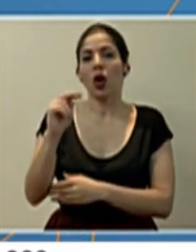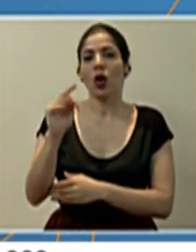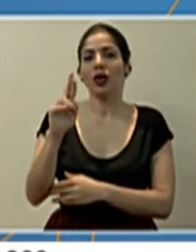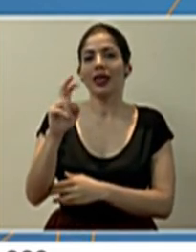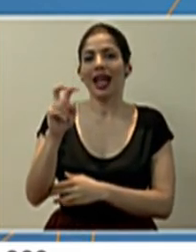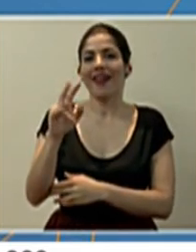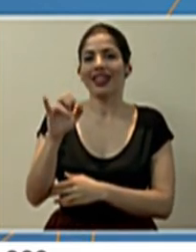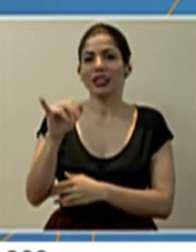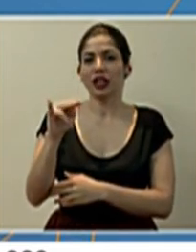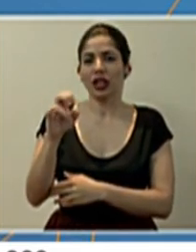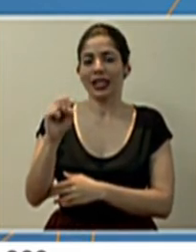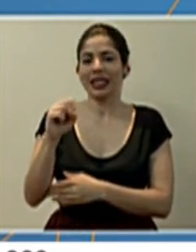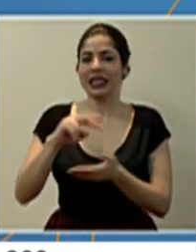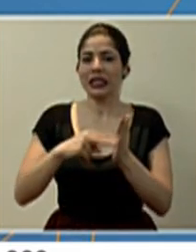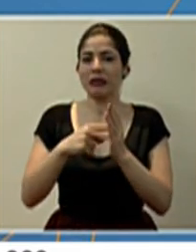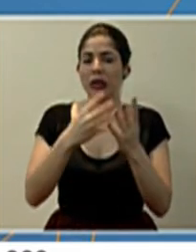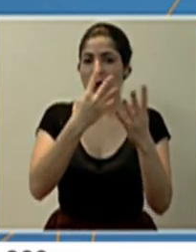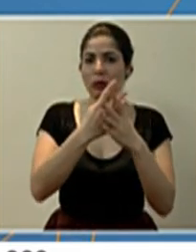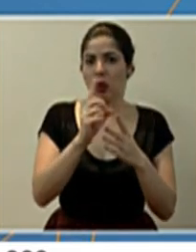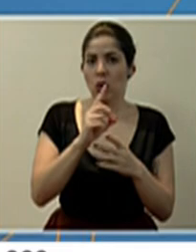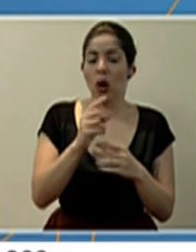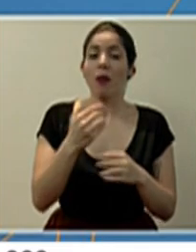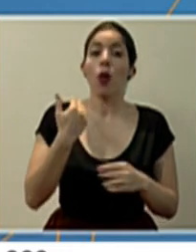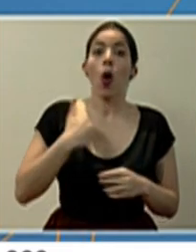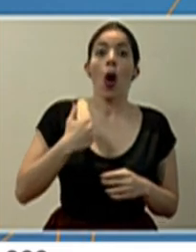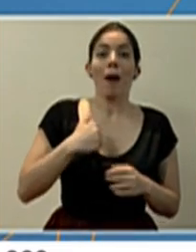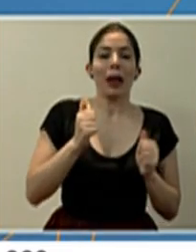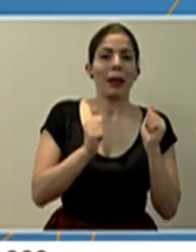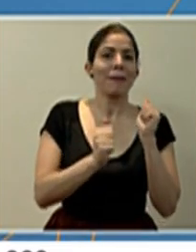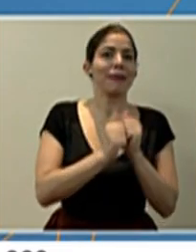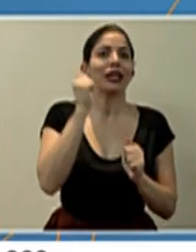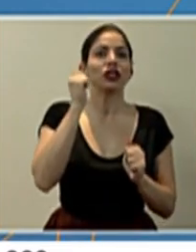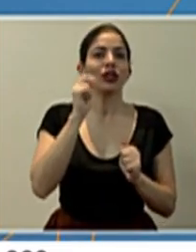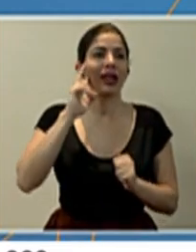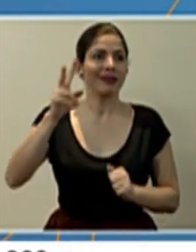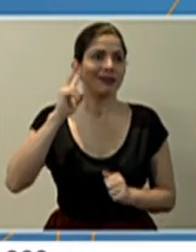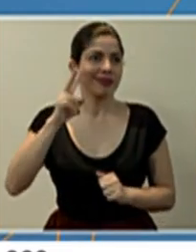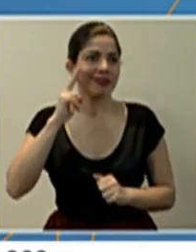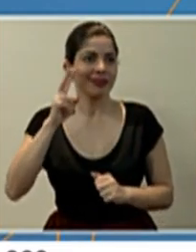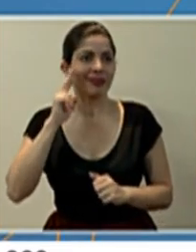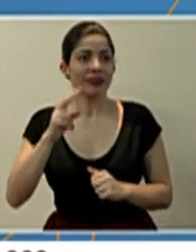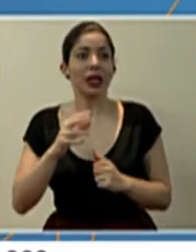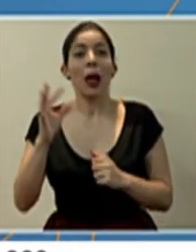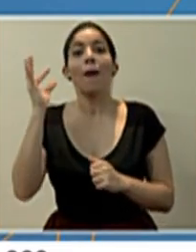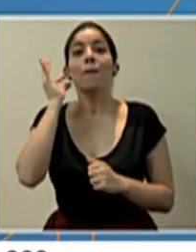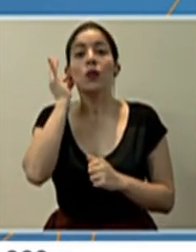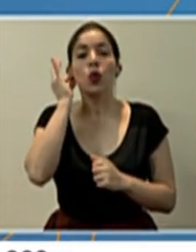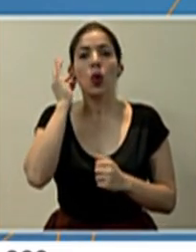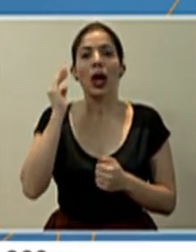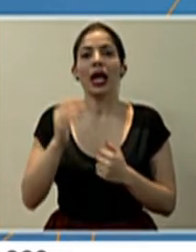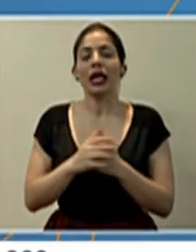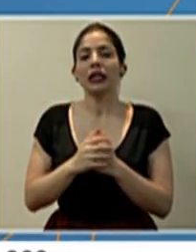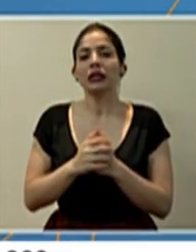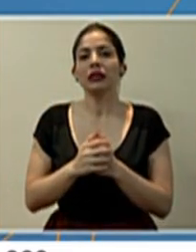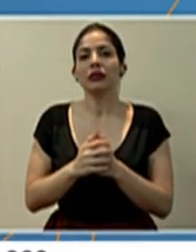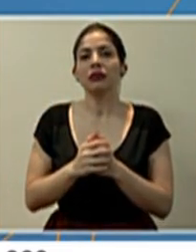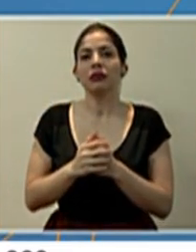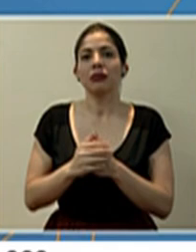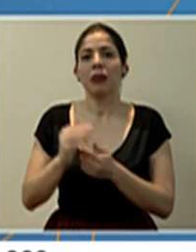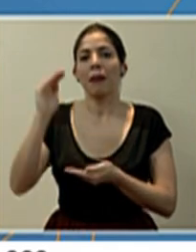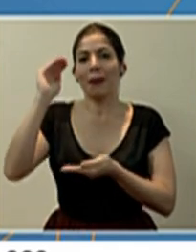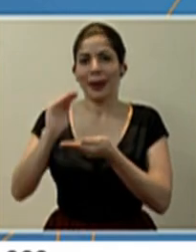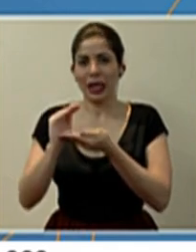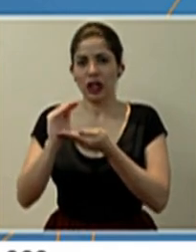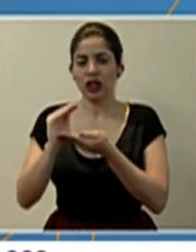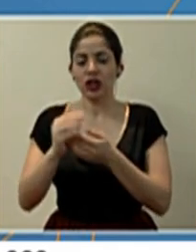226. Los hombres, lamentablemente, han sido los más desobedientes en este tema y mujeres una cantidad más